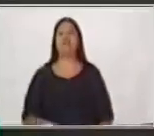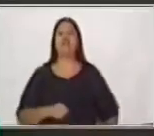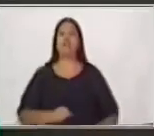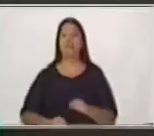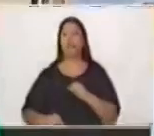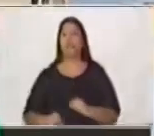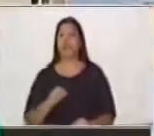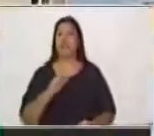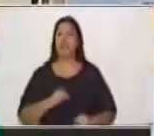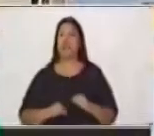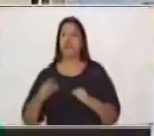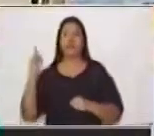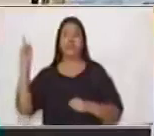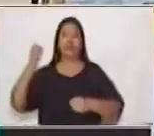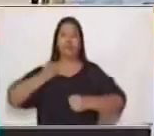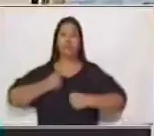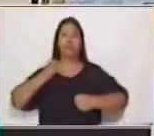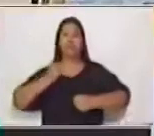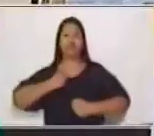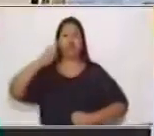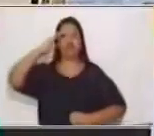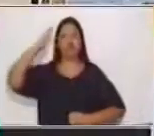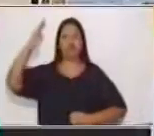Puedes marchar.